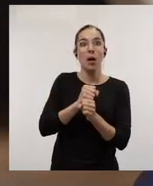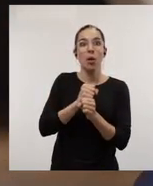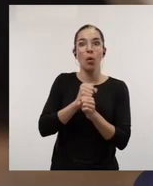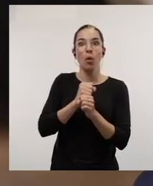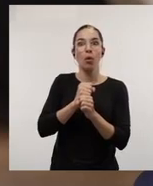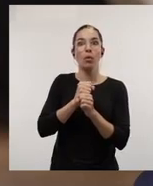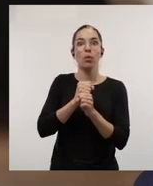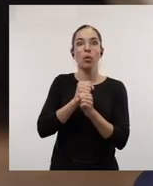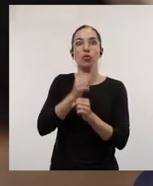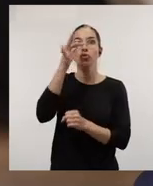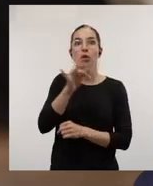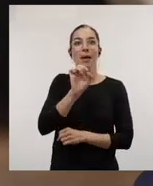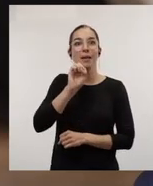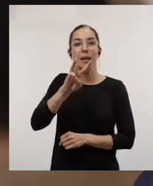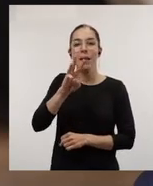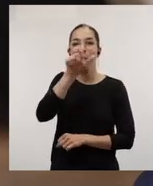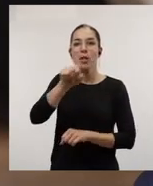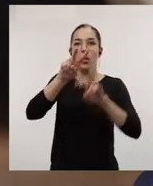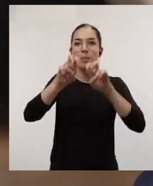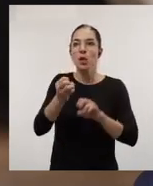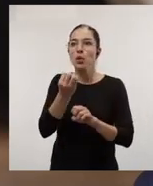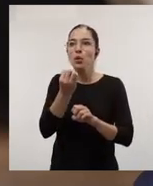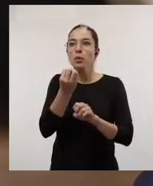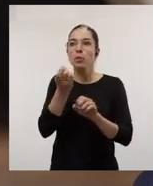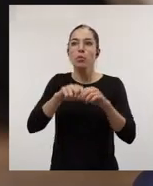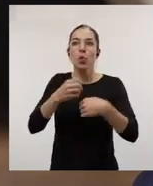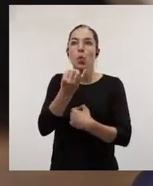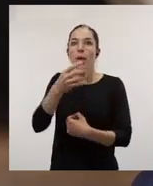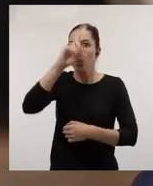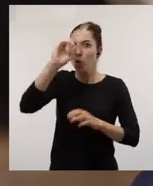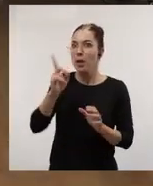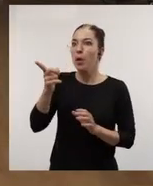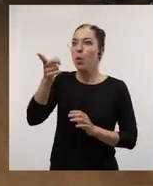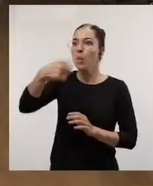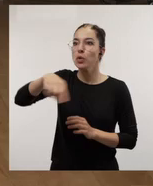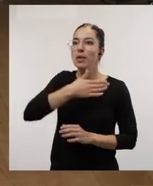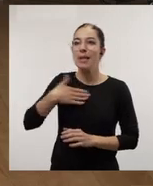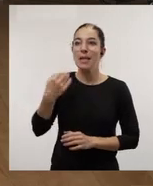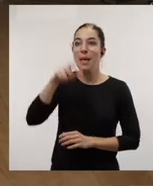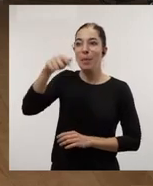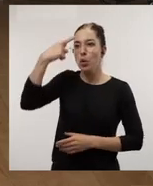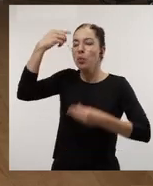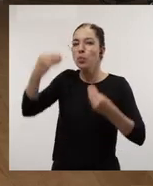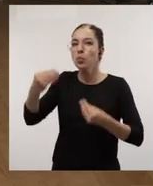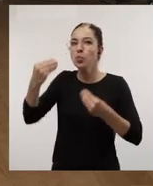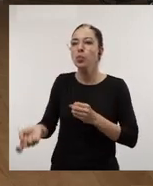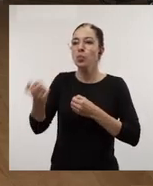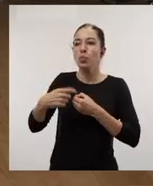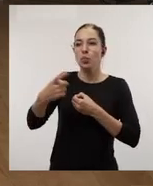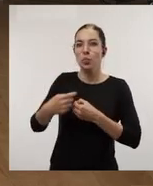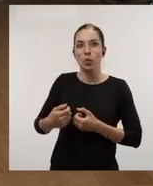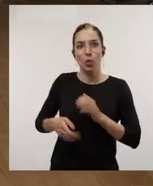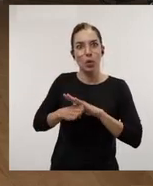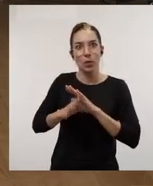no sé cuántos investigadores están involucrados pero vosotros queréis seguir sumando talento a esta estrategia. Efectivamente realmente la estrategia la